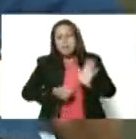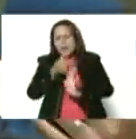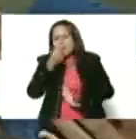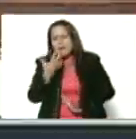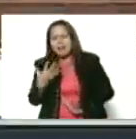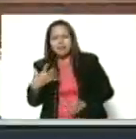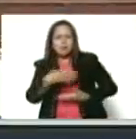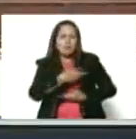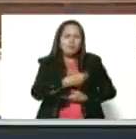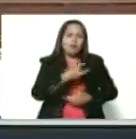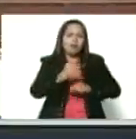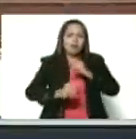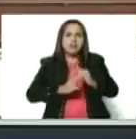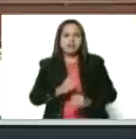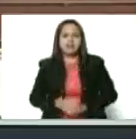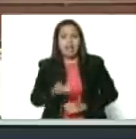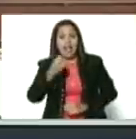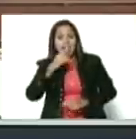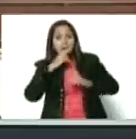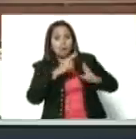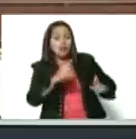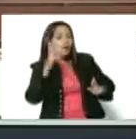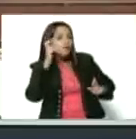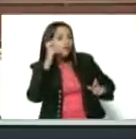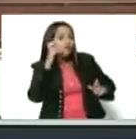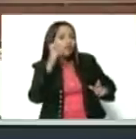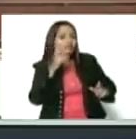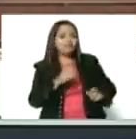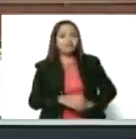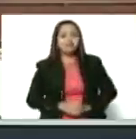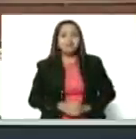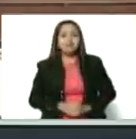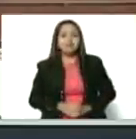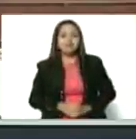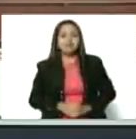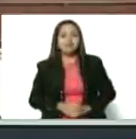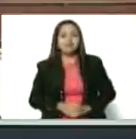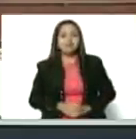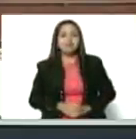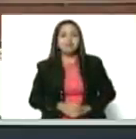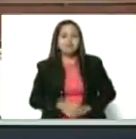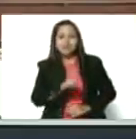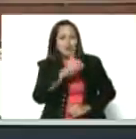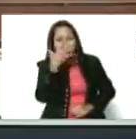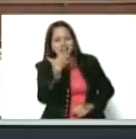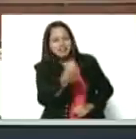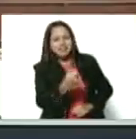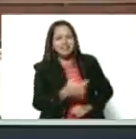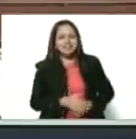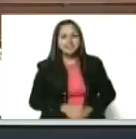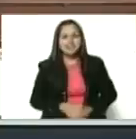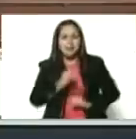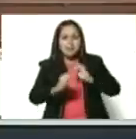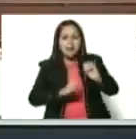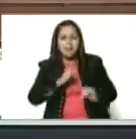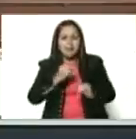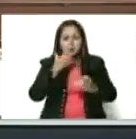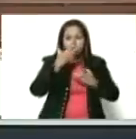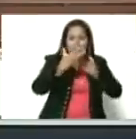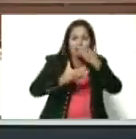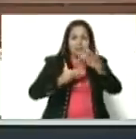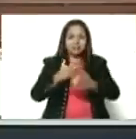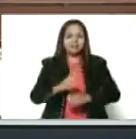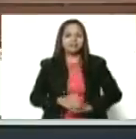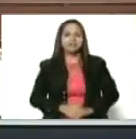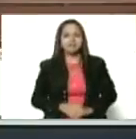hay. Mira, está respondiendo, ¿ves? No hablen de mí, vale. No hablen a mi espalda, dice él. Si van a hablar